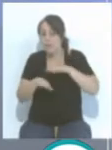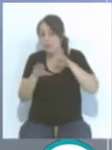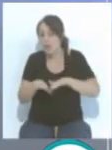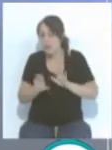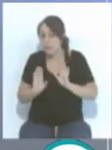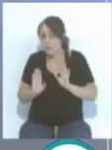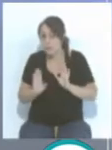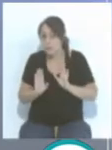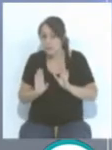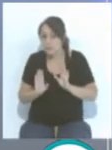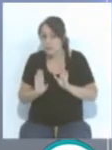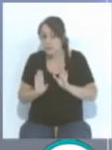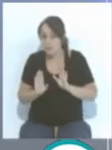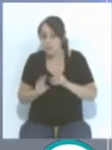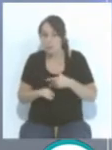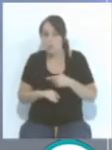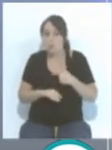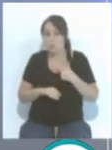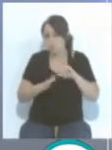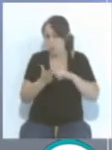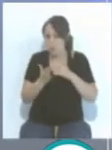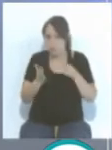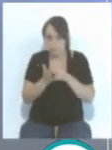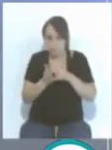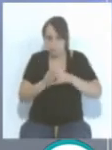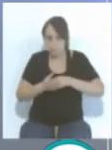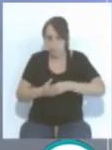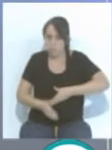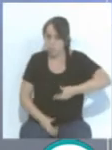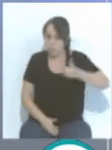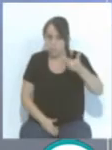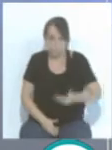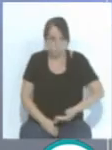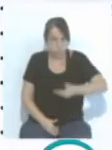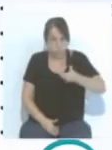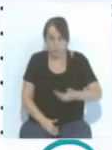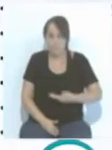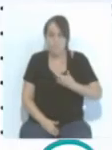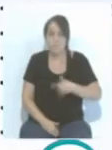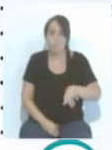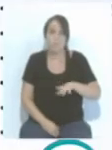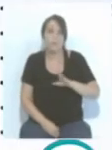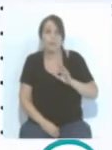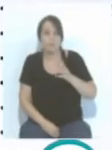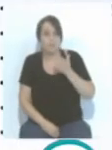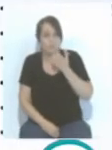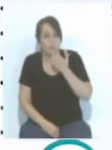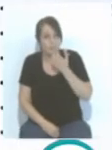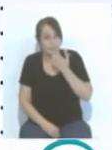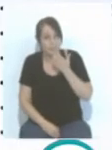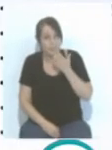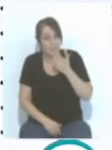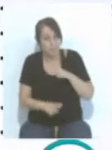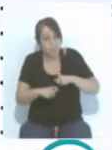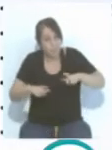con lo cual es un proyecto faraónico, pero que después igual... Como crezca se te queda pequeño en dos días, claro.